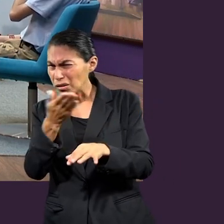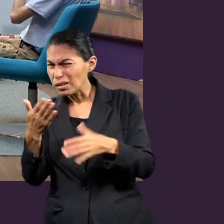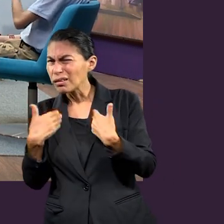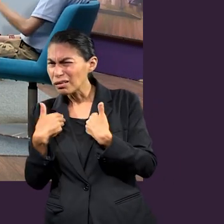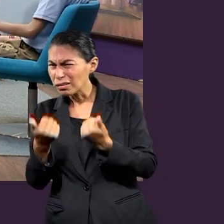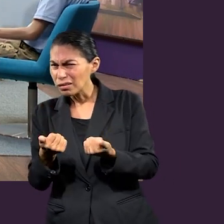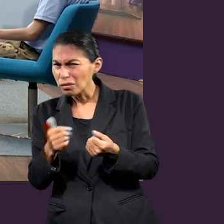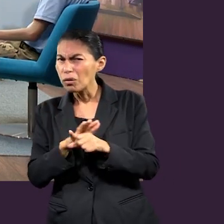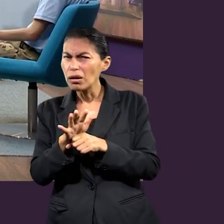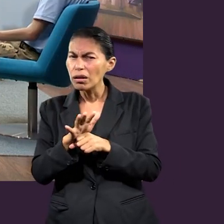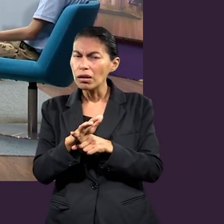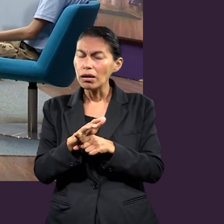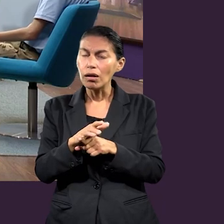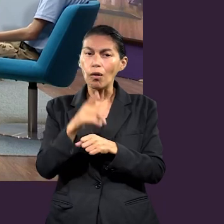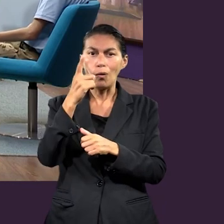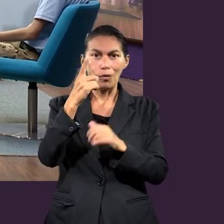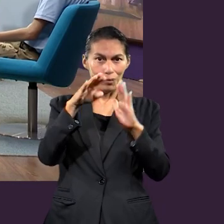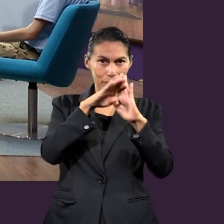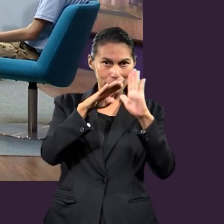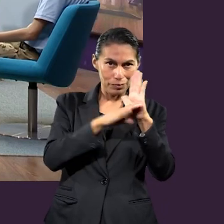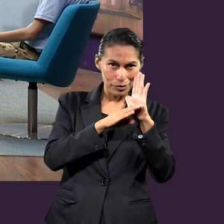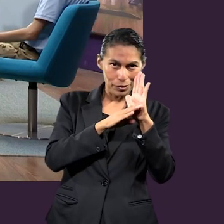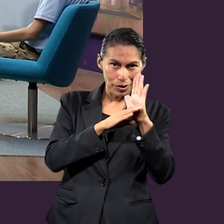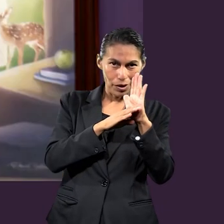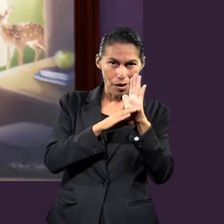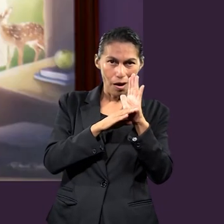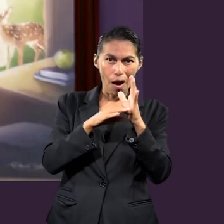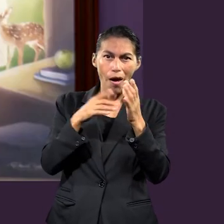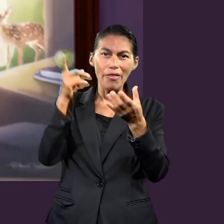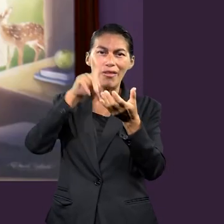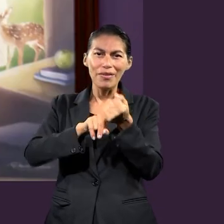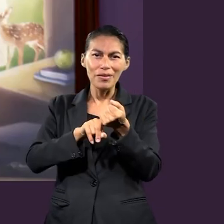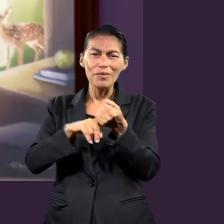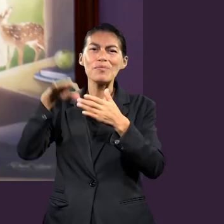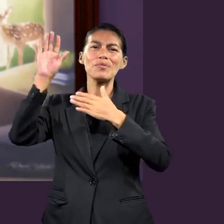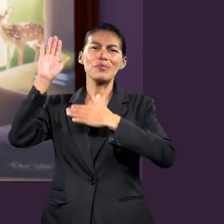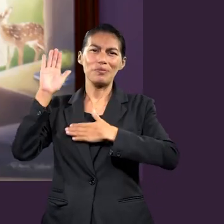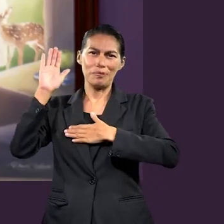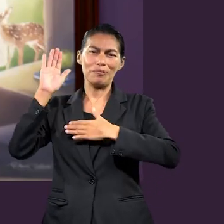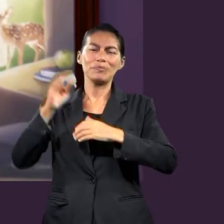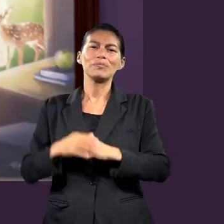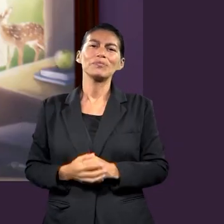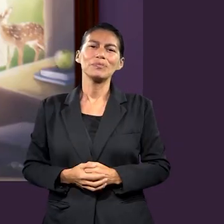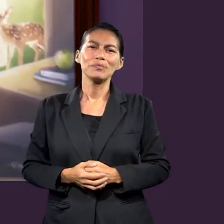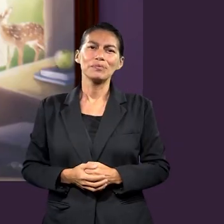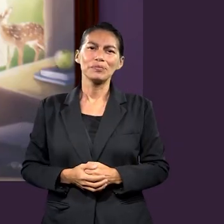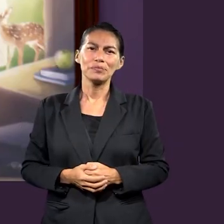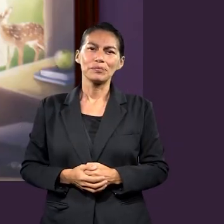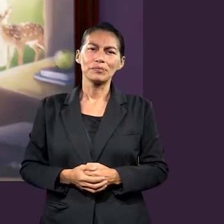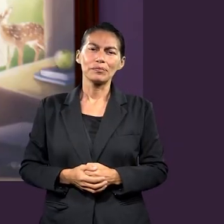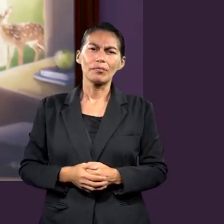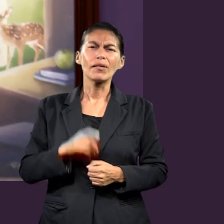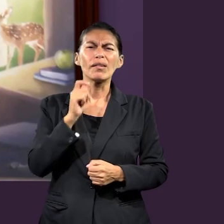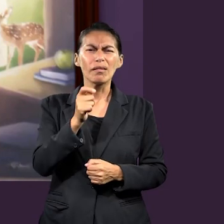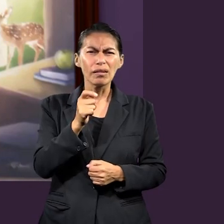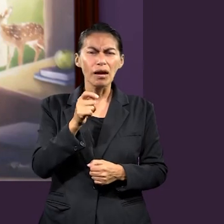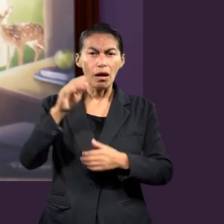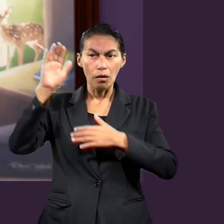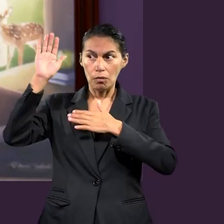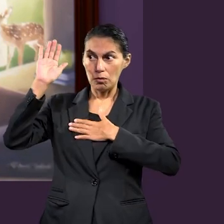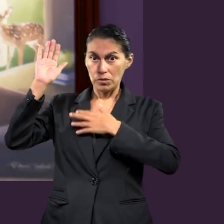O sea, Pablo dice, es el primer mandamiento con una promesa. La promesa que él da